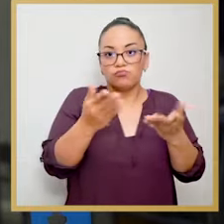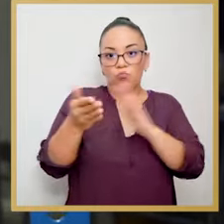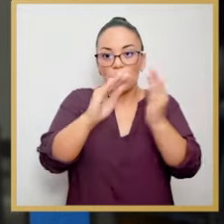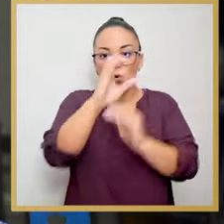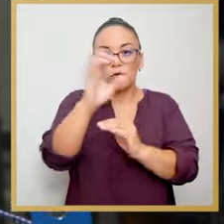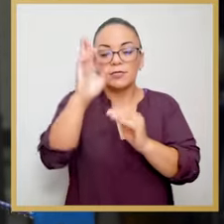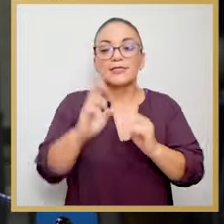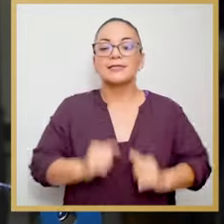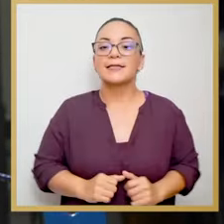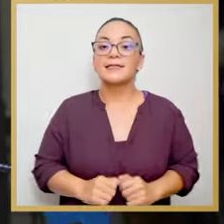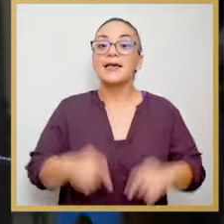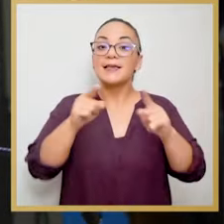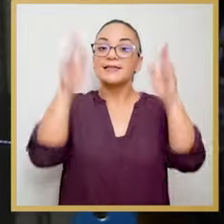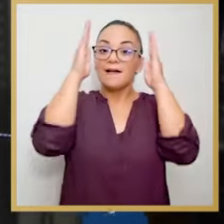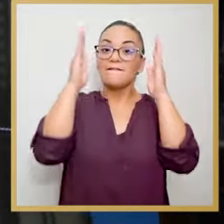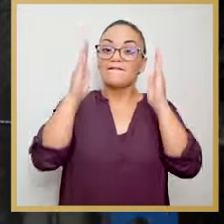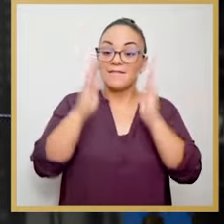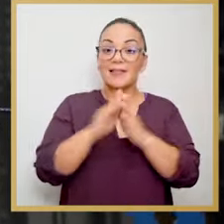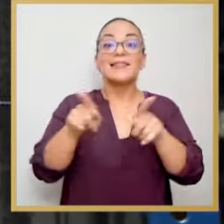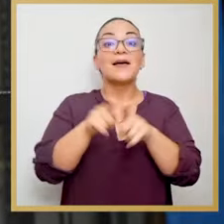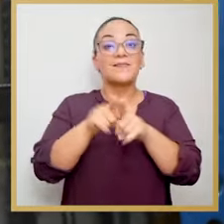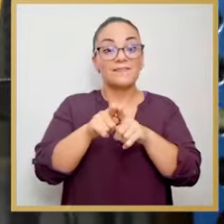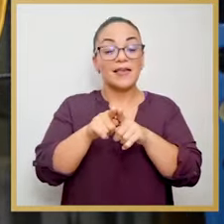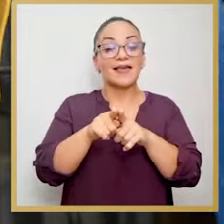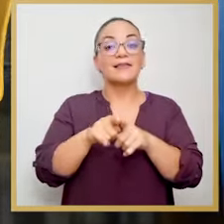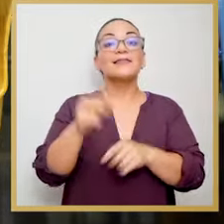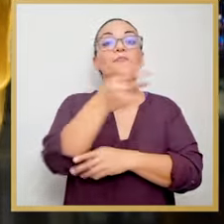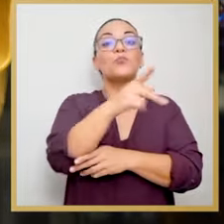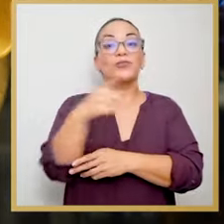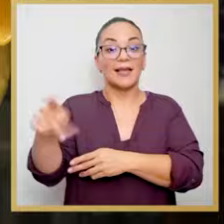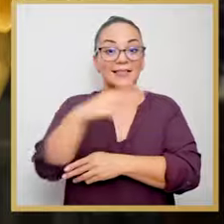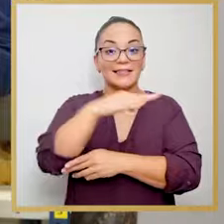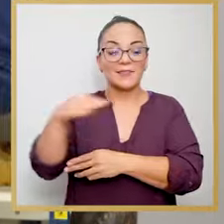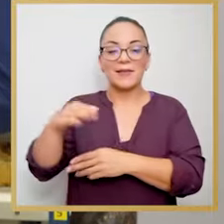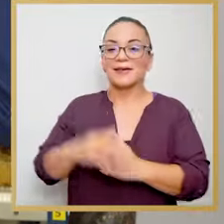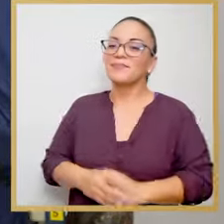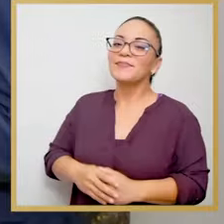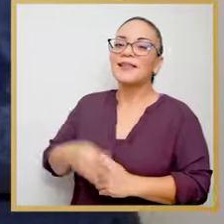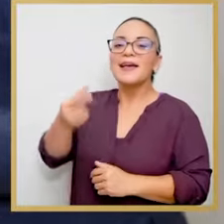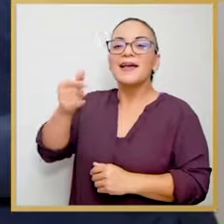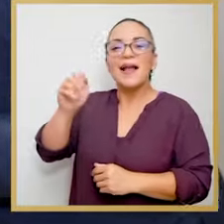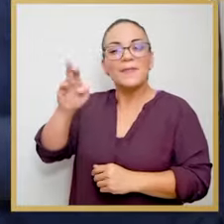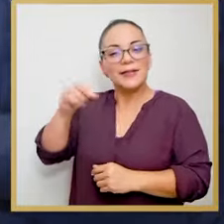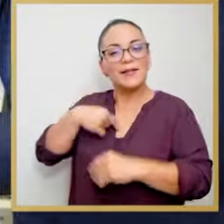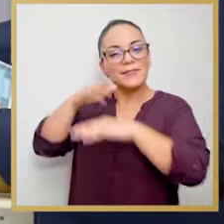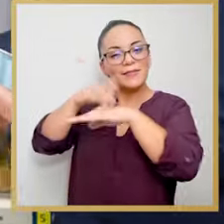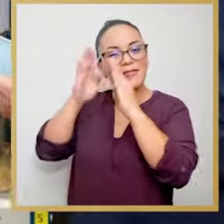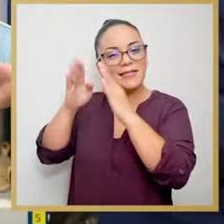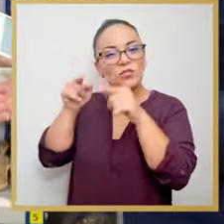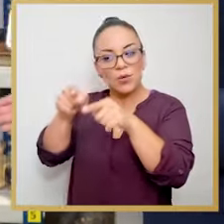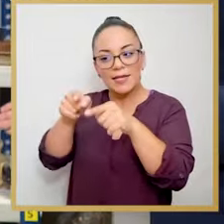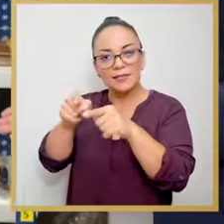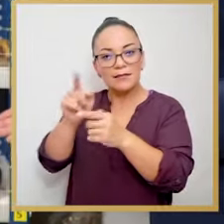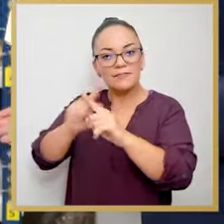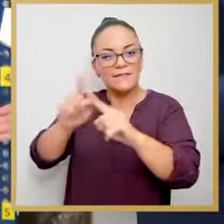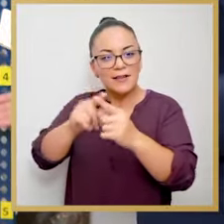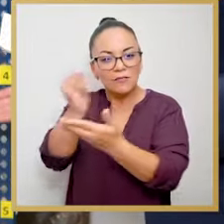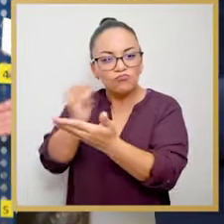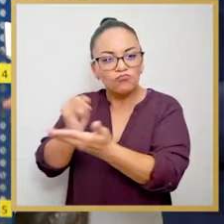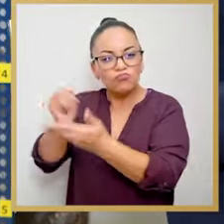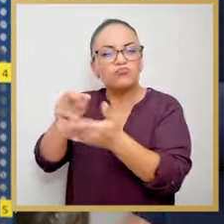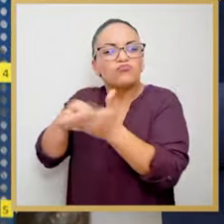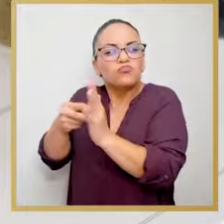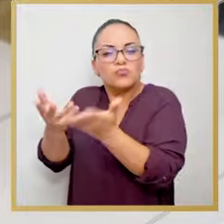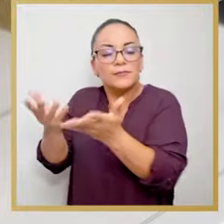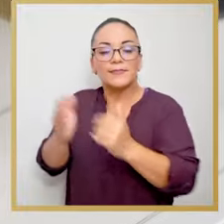costarricense, y es también la Virgen de Puente Arena, la Virgen del Mar. Doña Gabriela, me llama mucho la atención estas figuras,